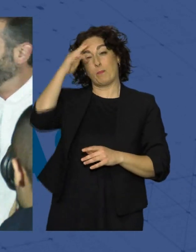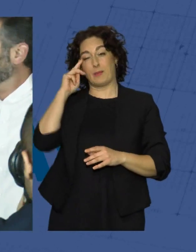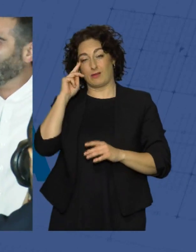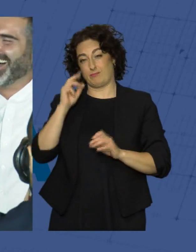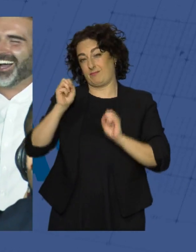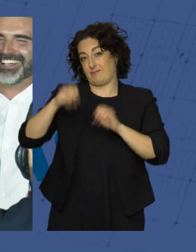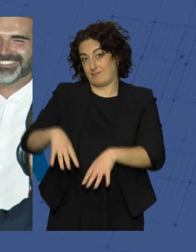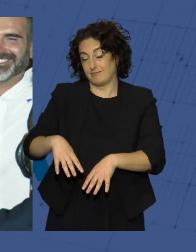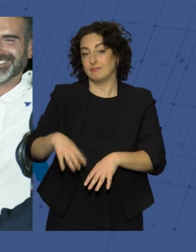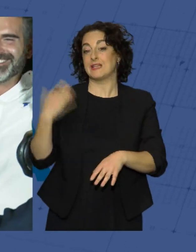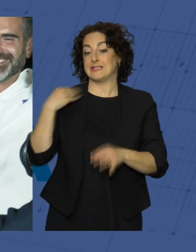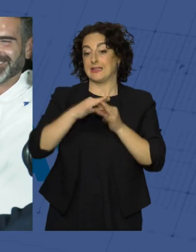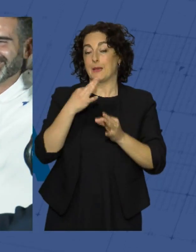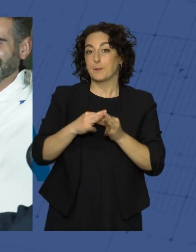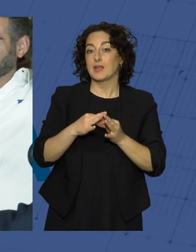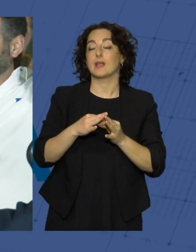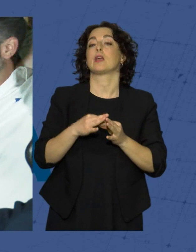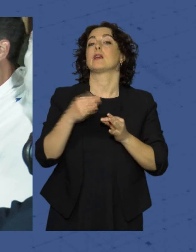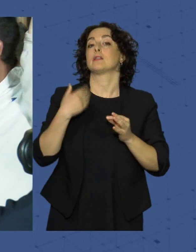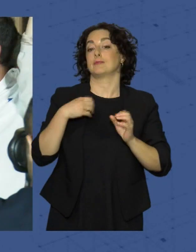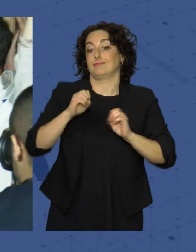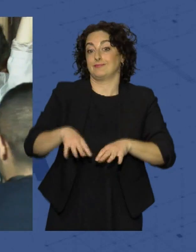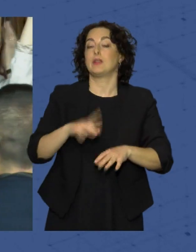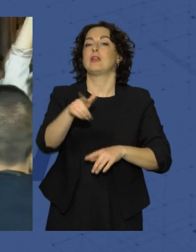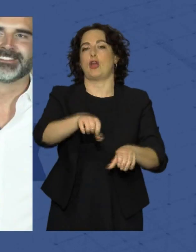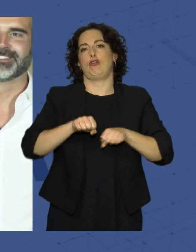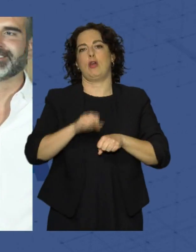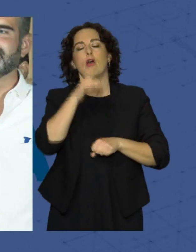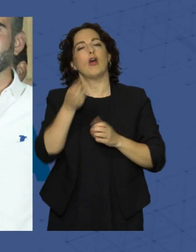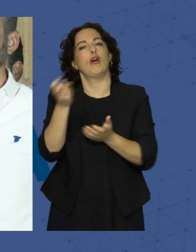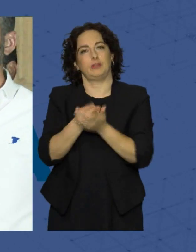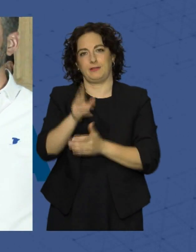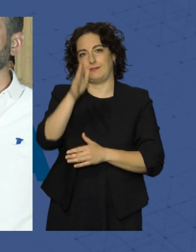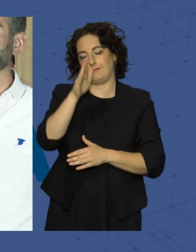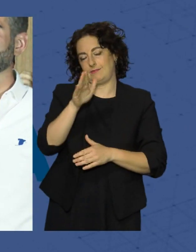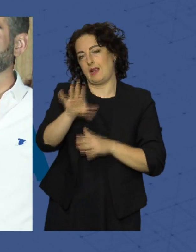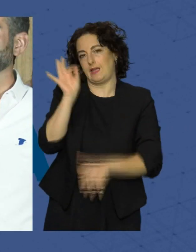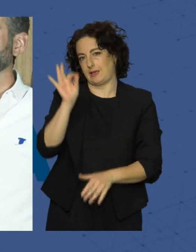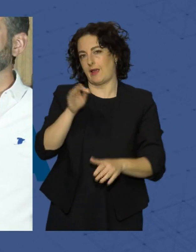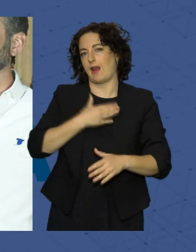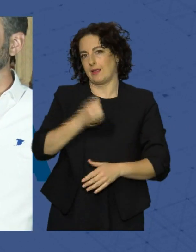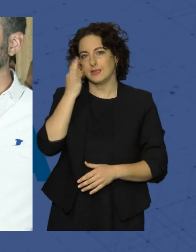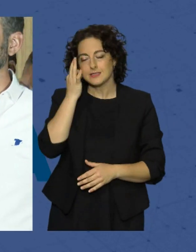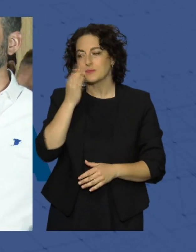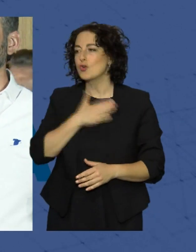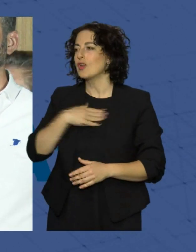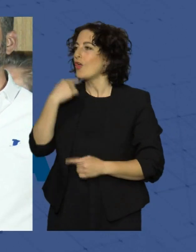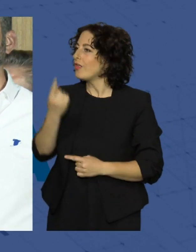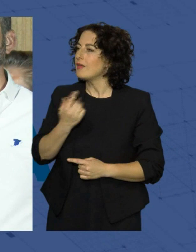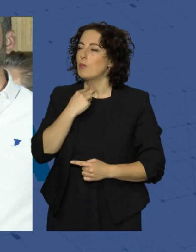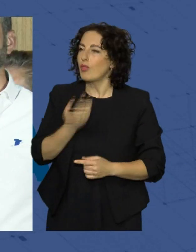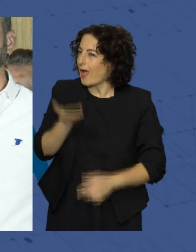el pasado mes de septiembre tras la marcha del anterior alcalde Ramón Fernández Pacheco. Yo quiero deciros, y quiero decir bien alto,